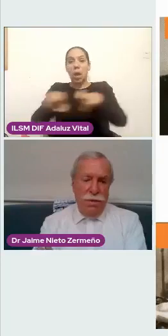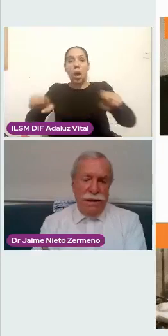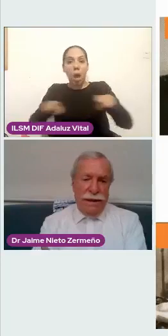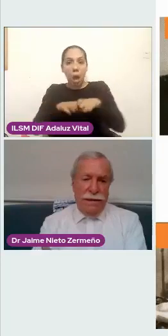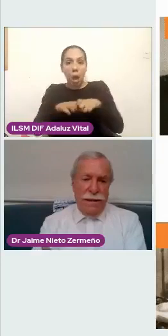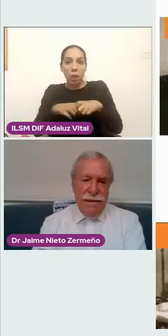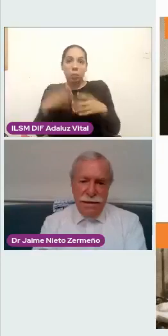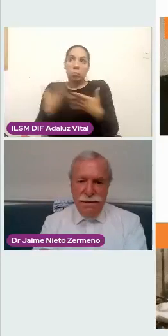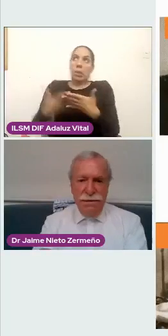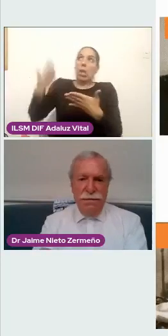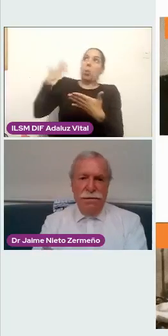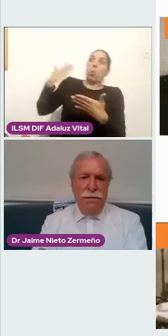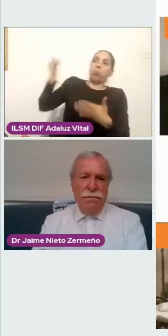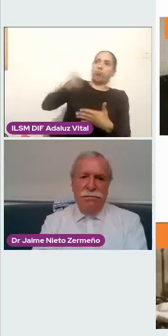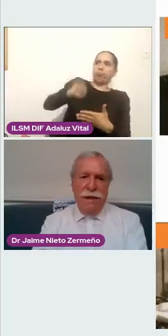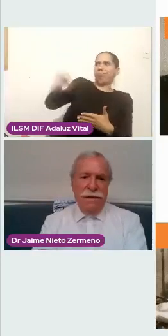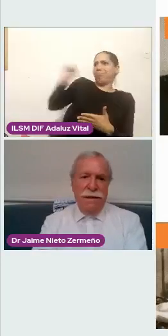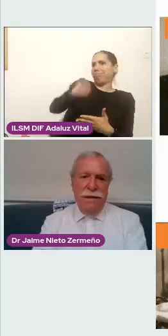43,